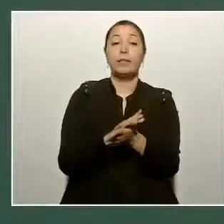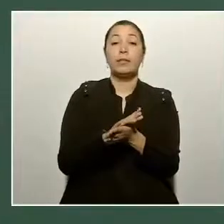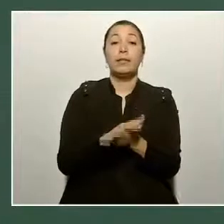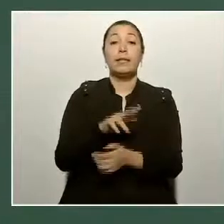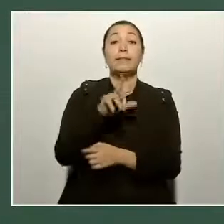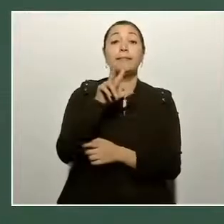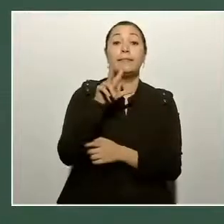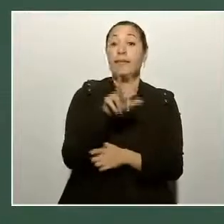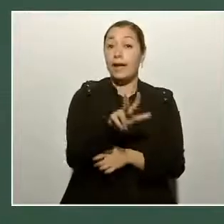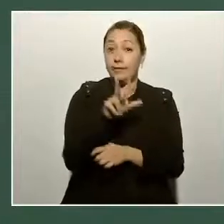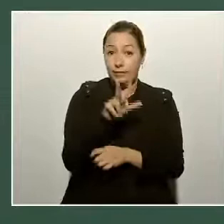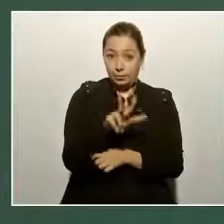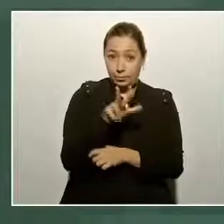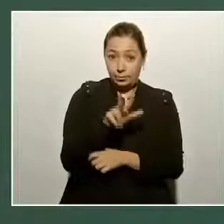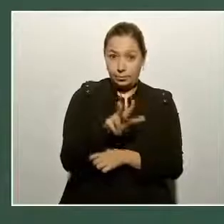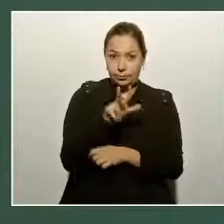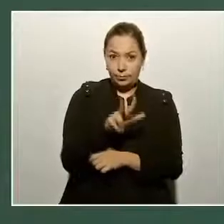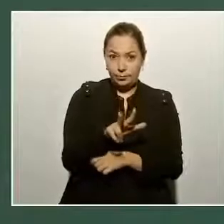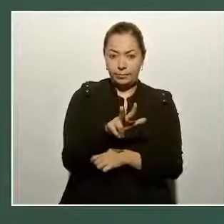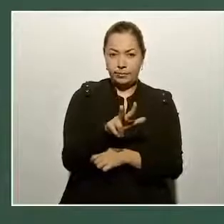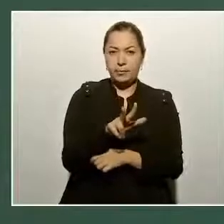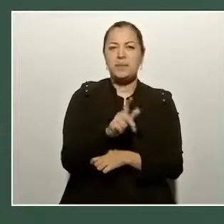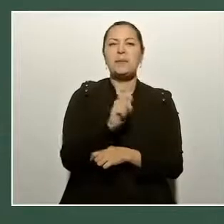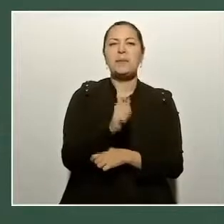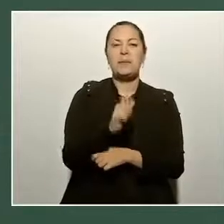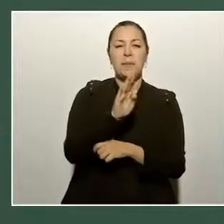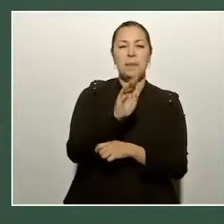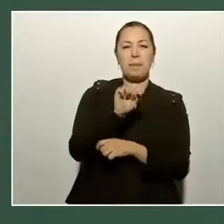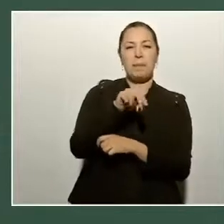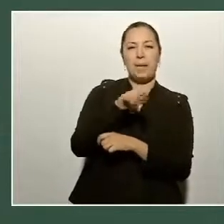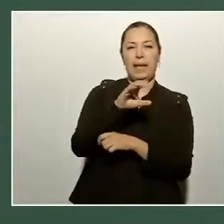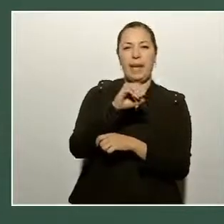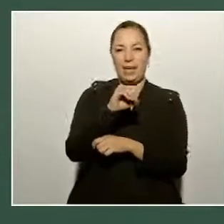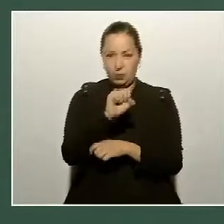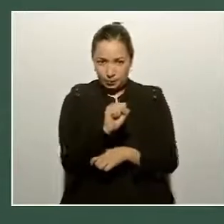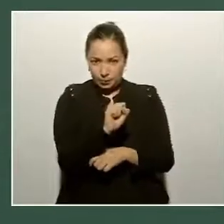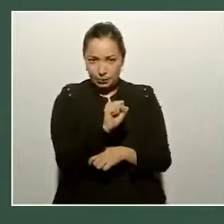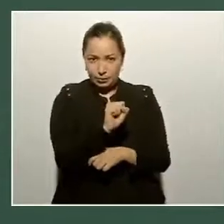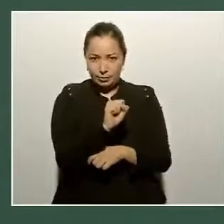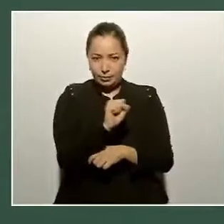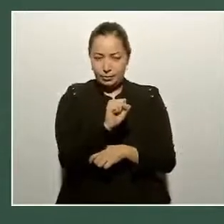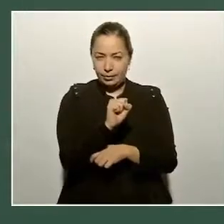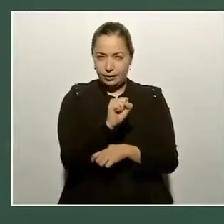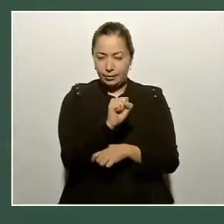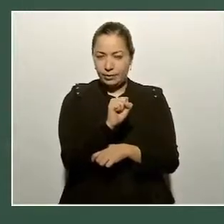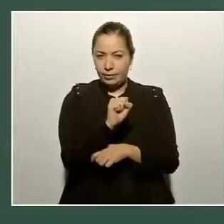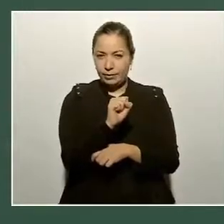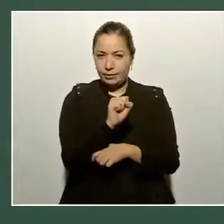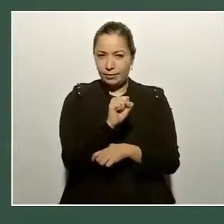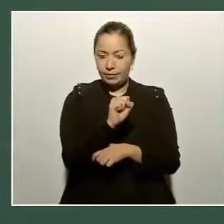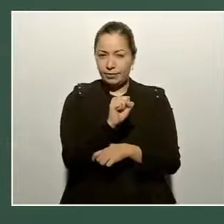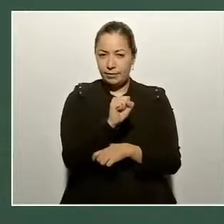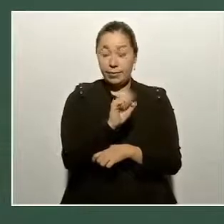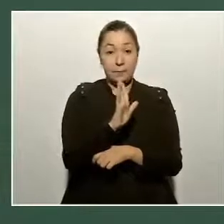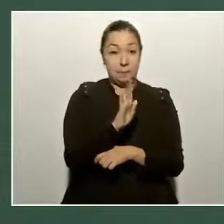bancos, no, 58